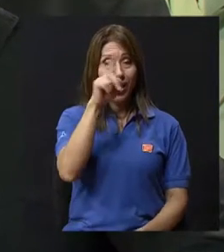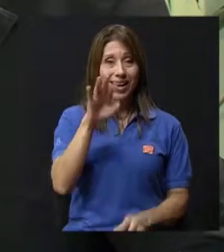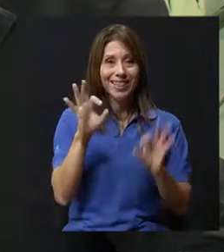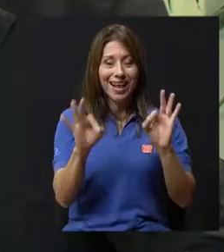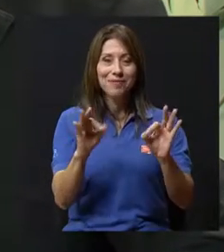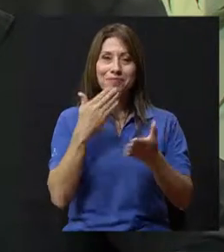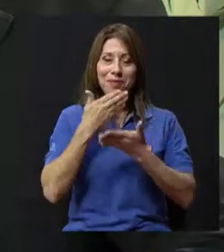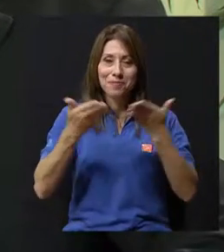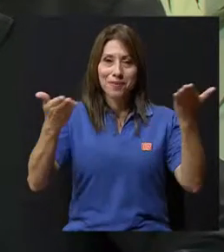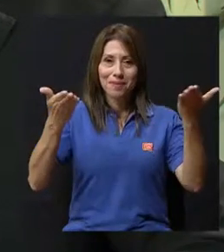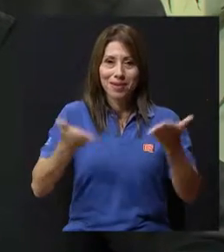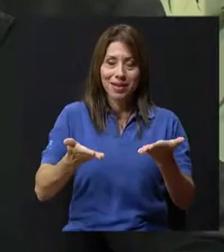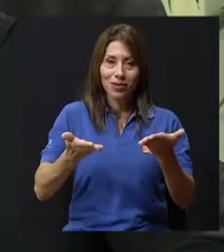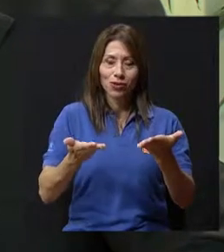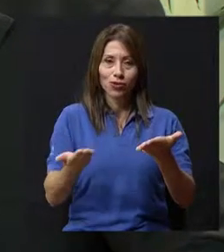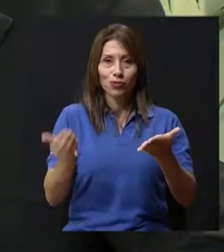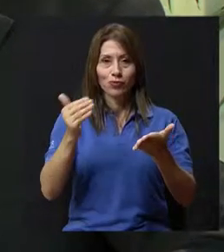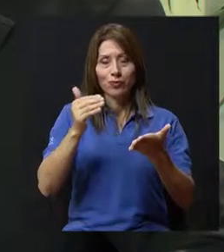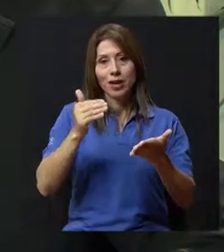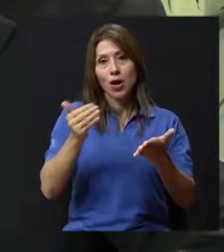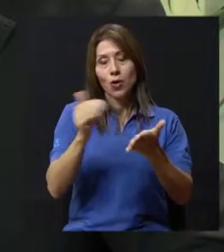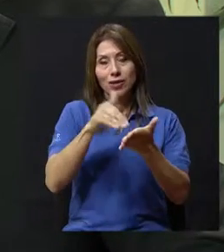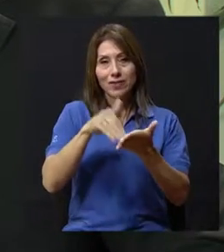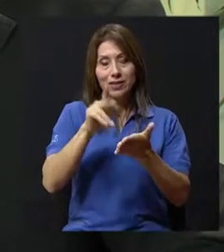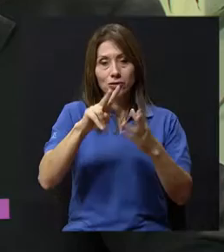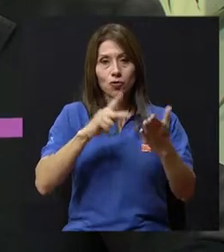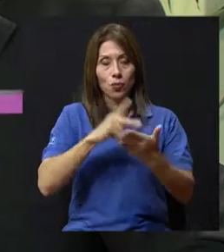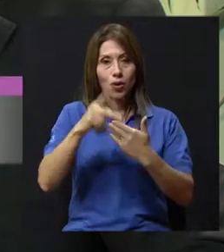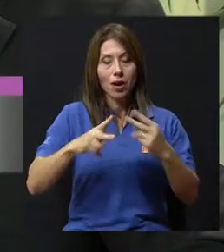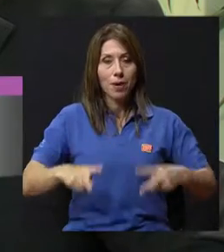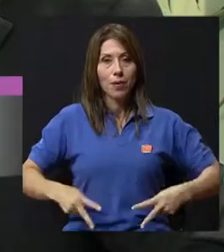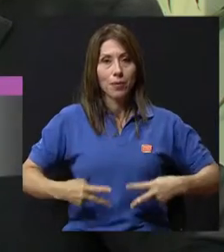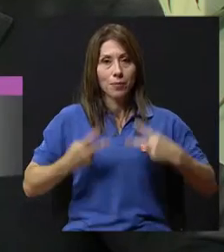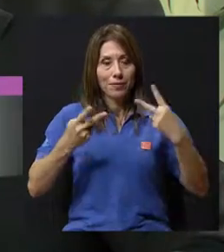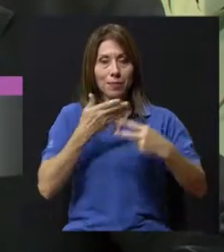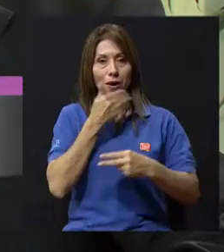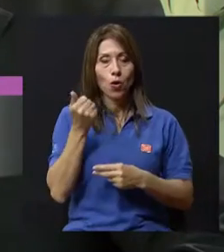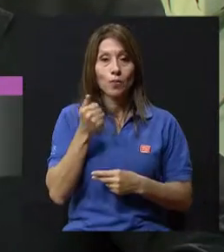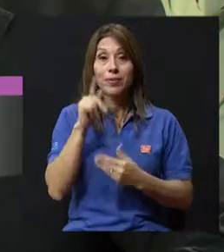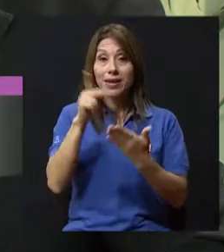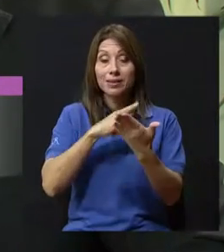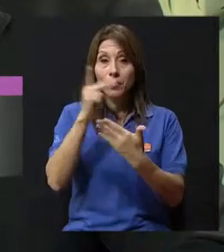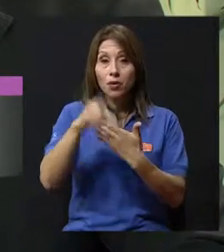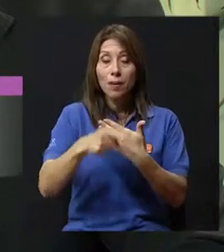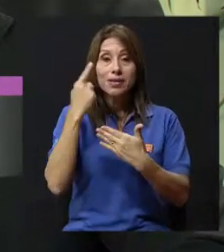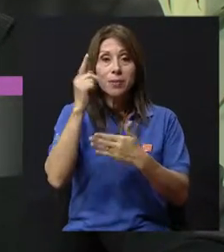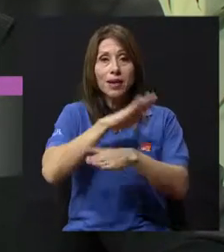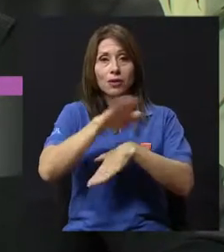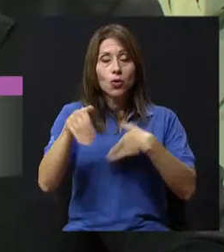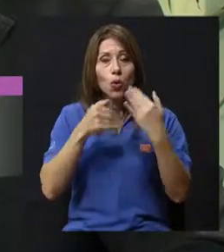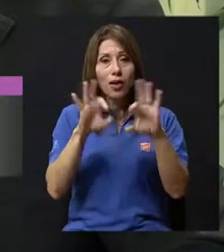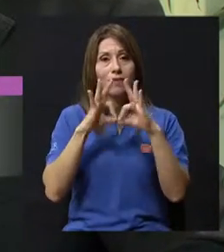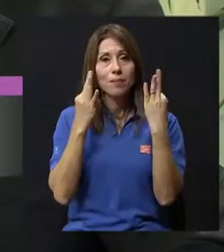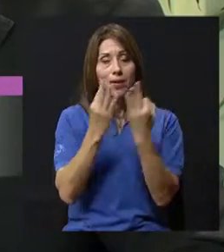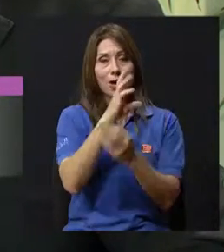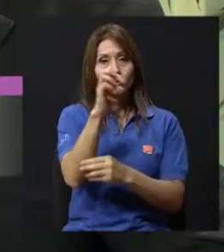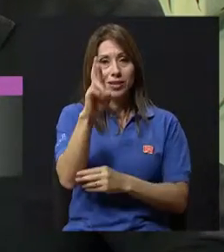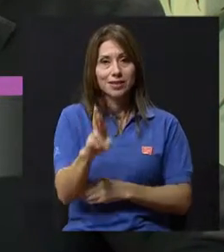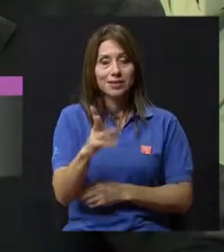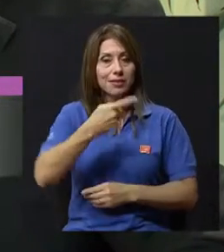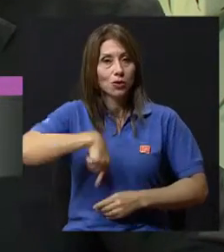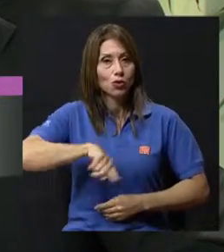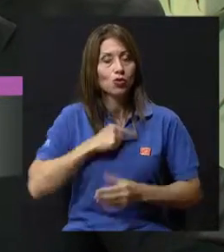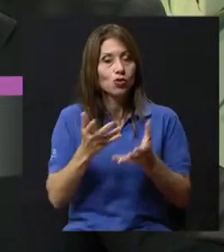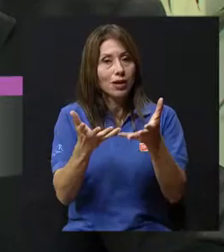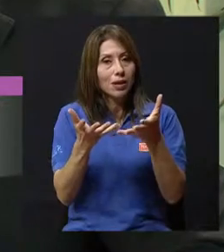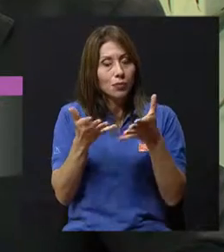Hola, tal? bienvenidos y bienvenidas una vez más a su programa Vivir Mejor, un programa para toda la familia costarricense en